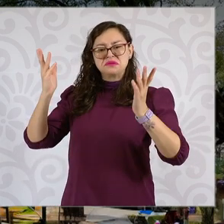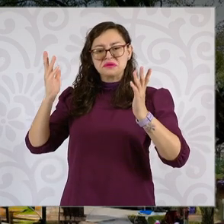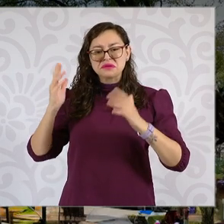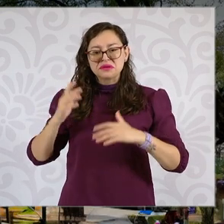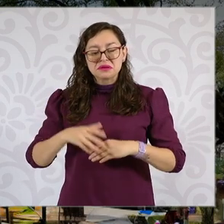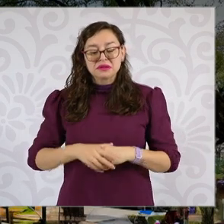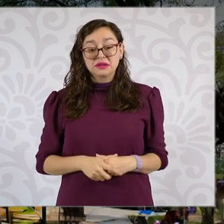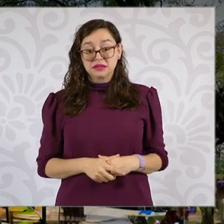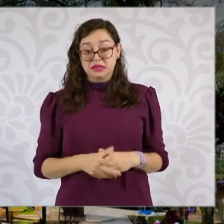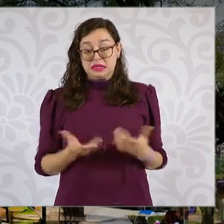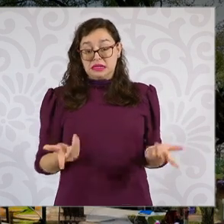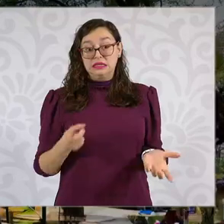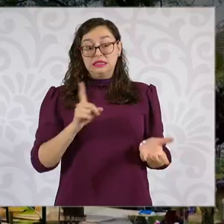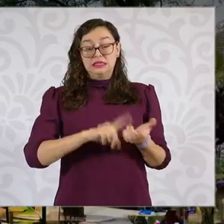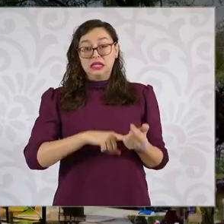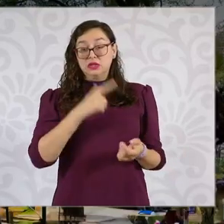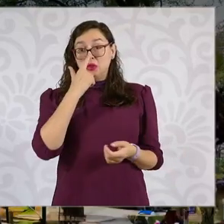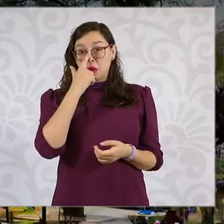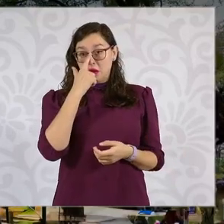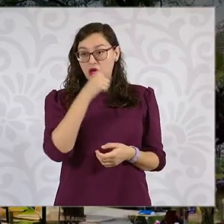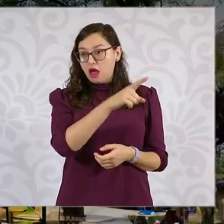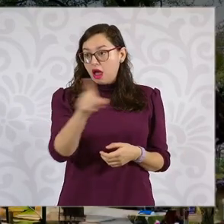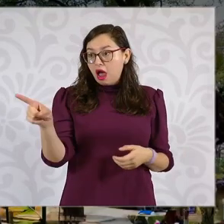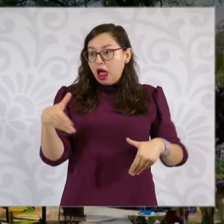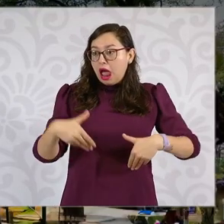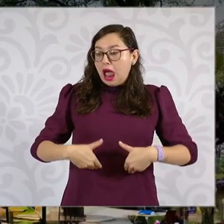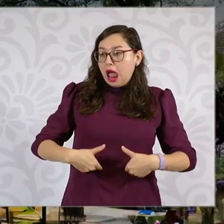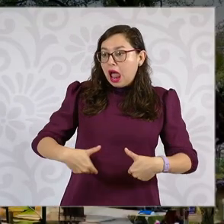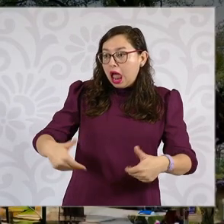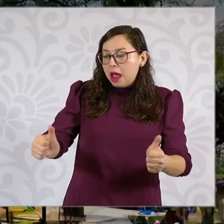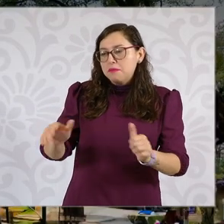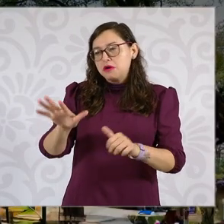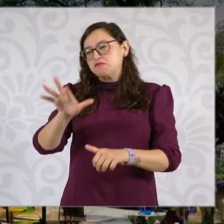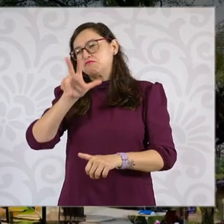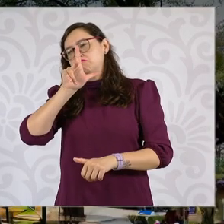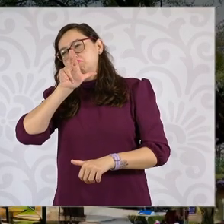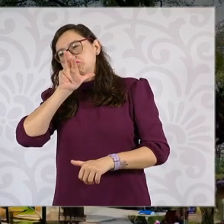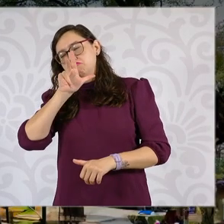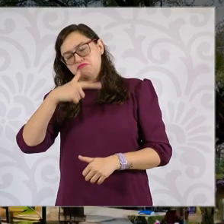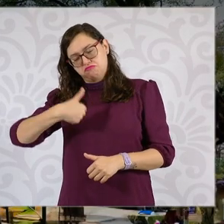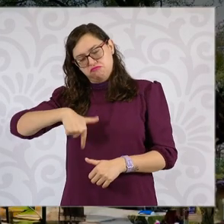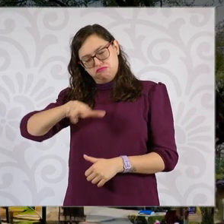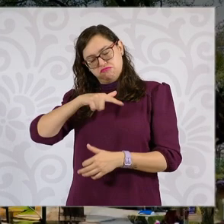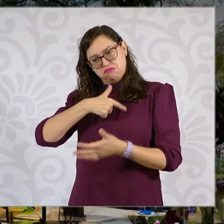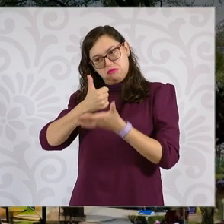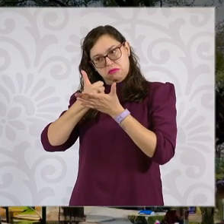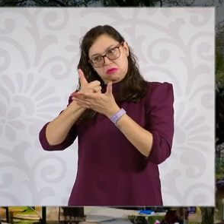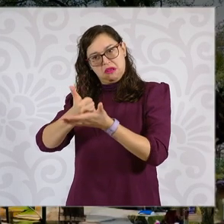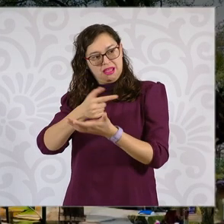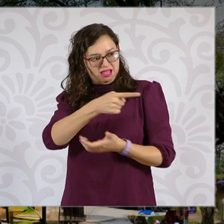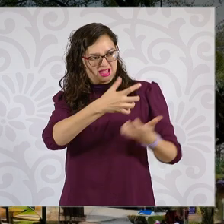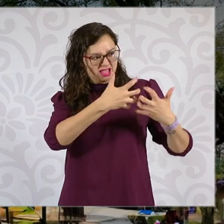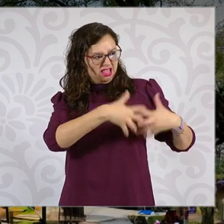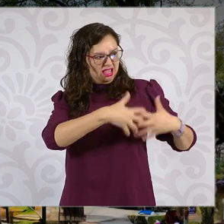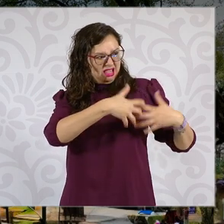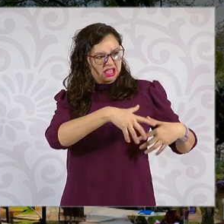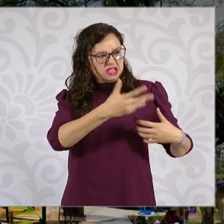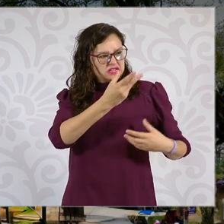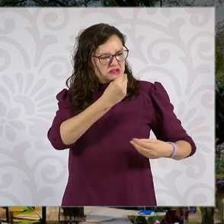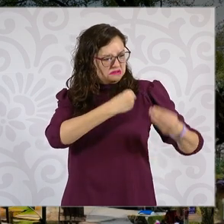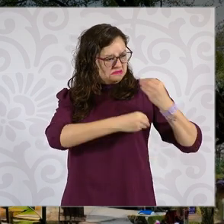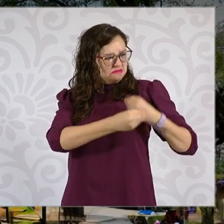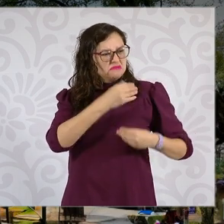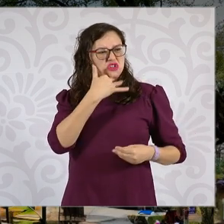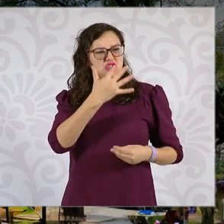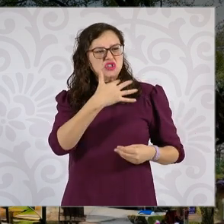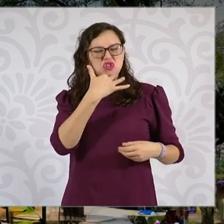que la promovían las empresas que producen estos alimentos chatarra. El modelo